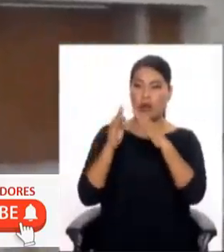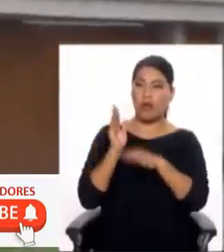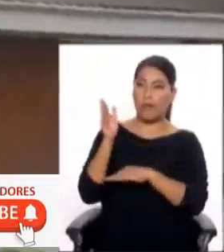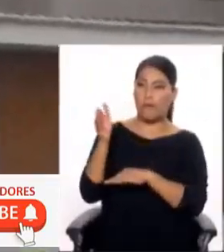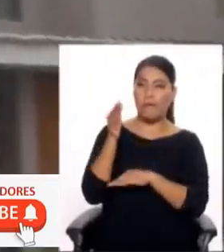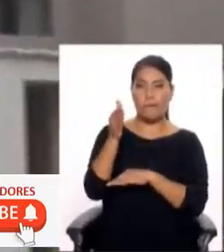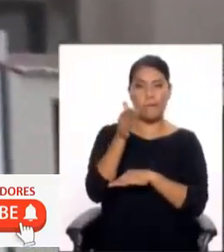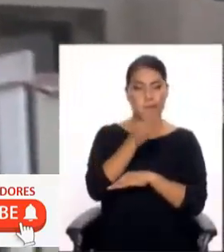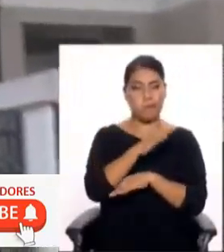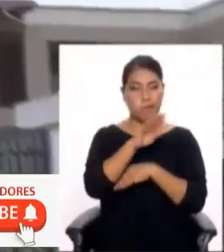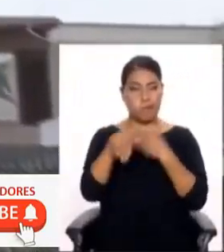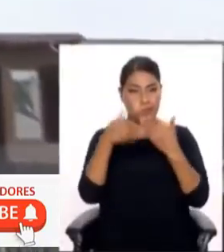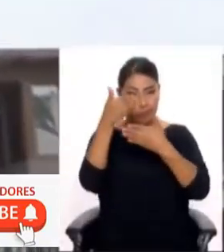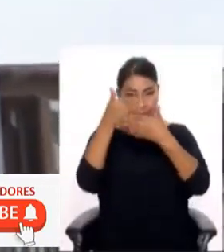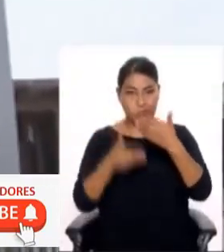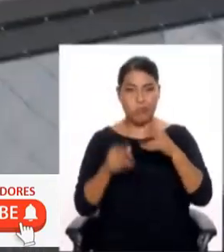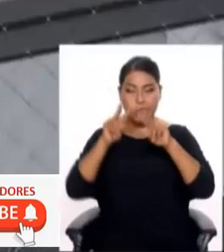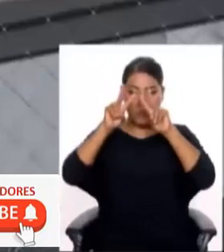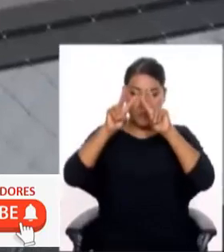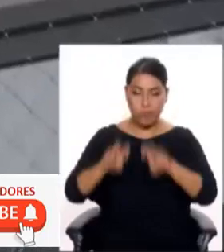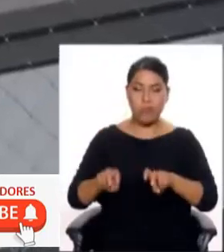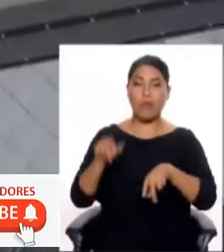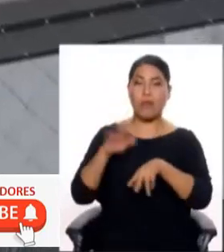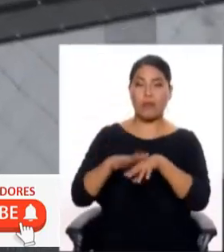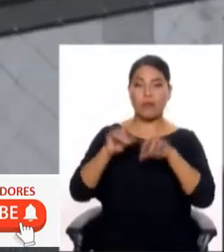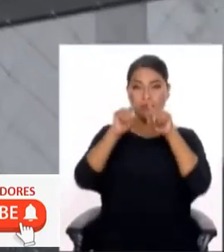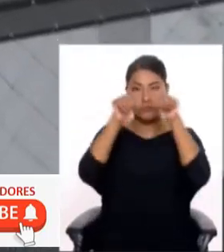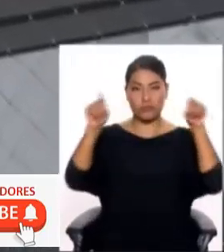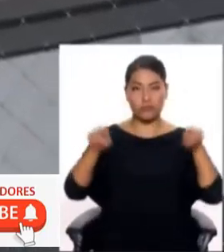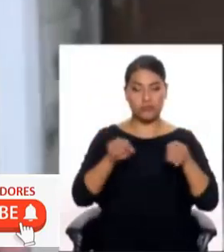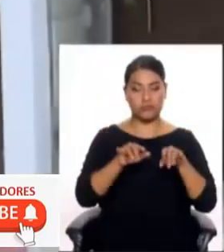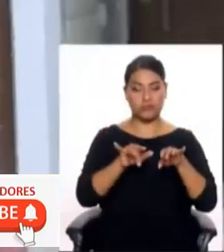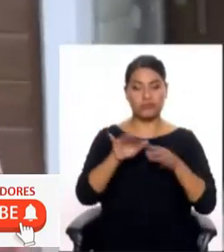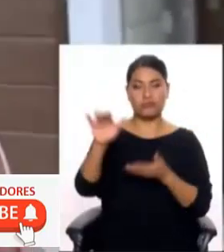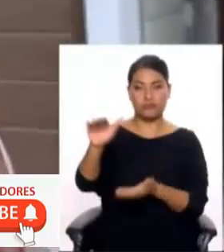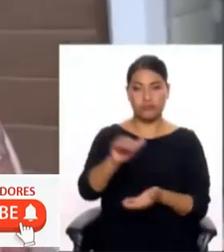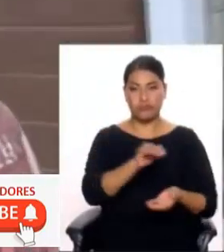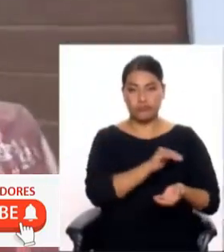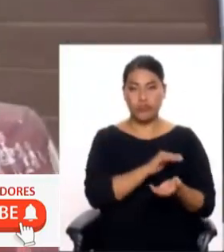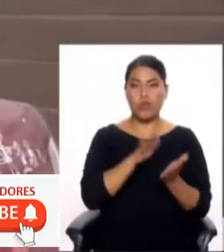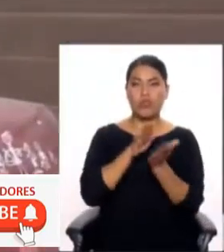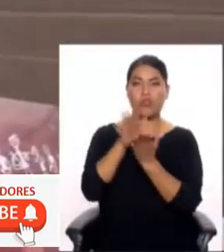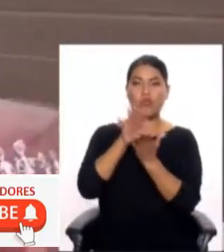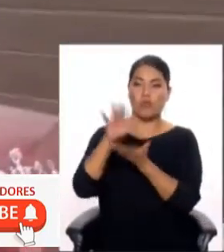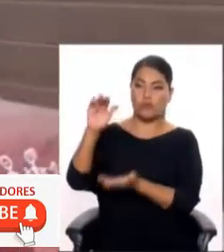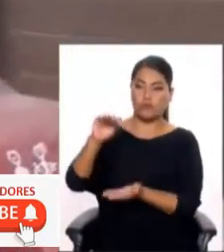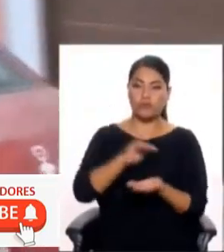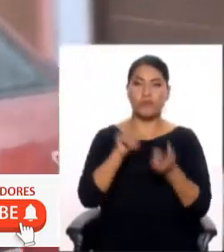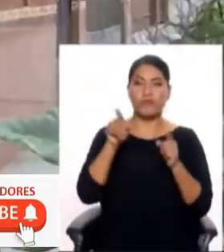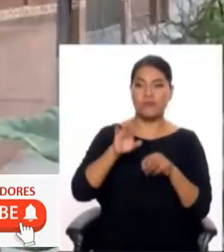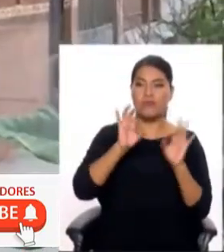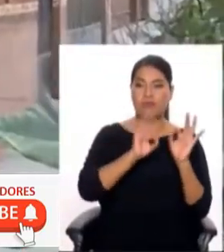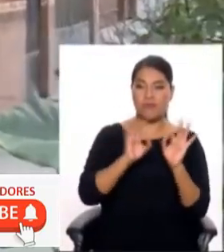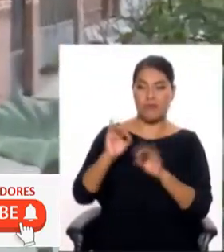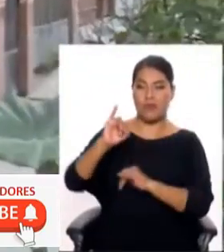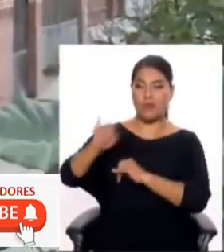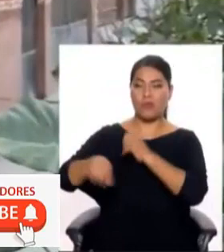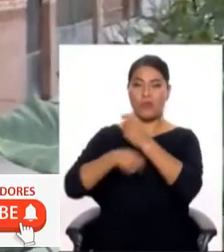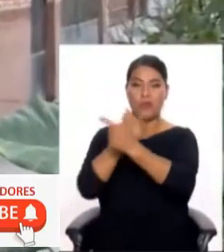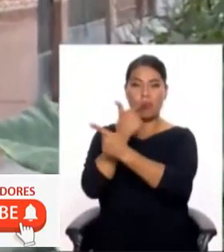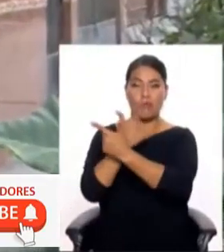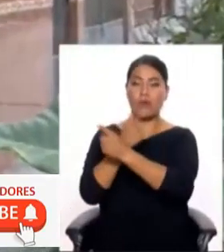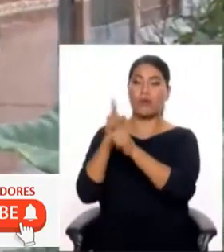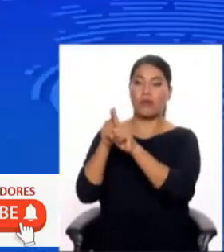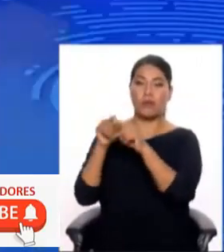el Perú, Guillermo Bermejo, fueron detenidos por presuntamente integrar una organización delictiva denominada